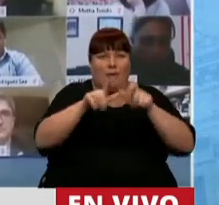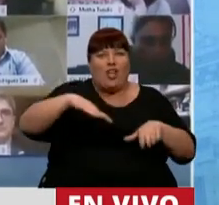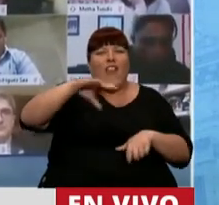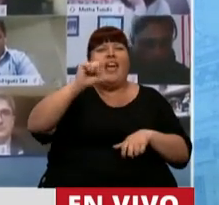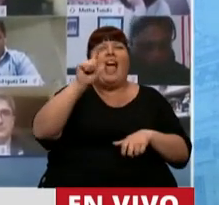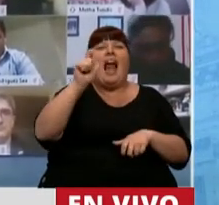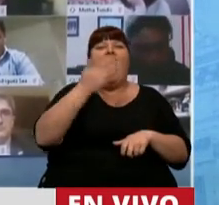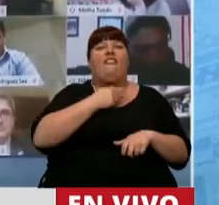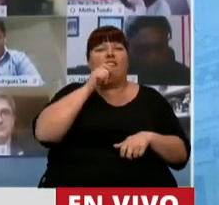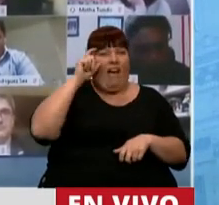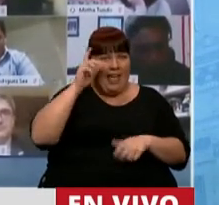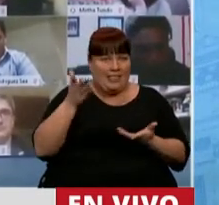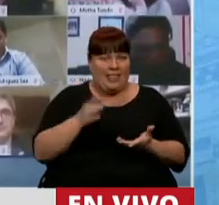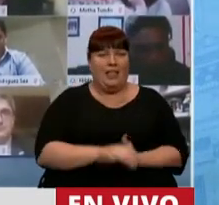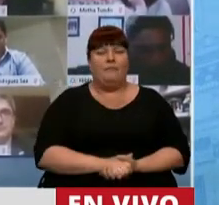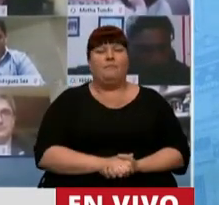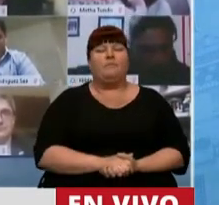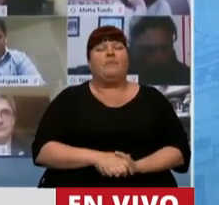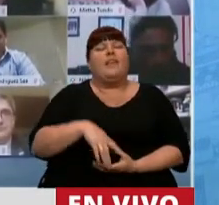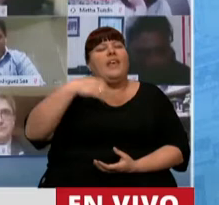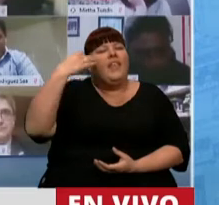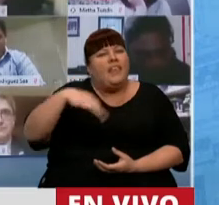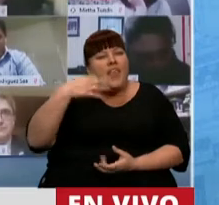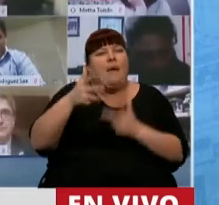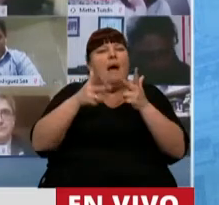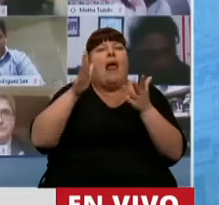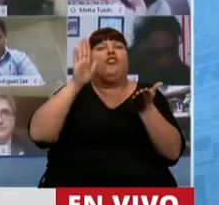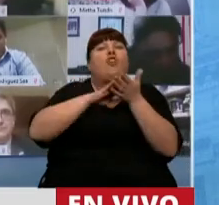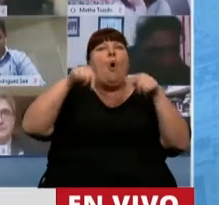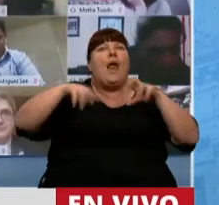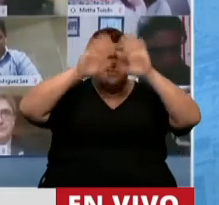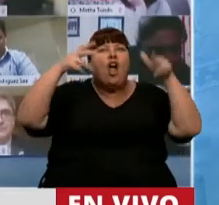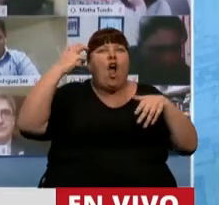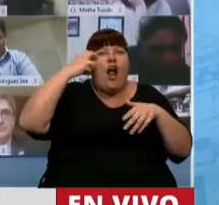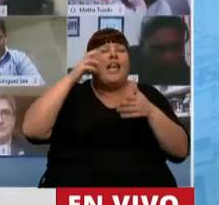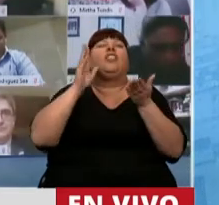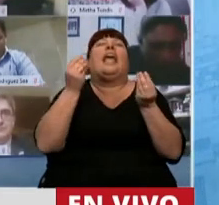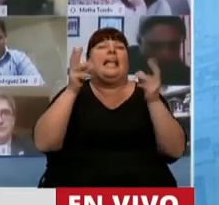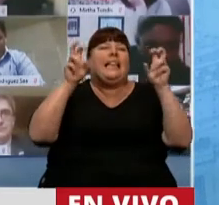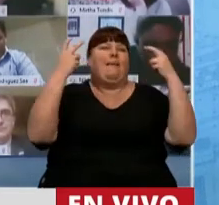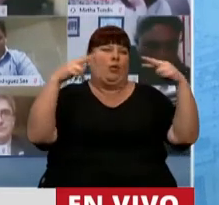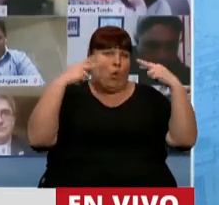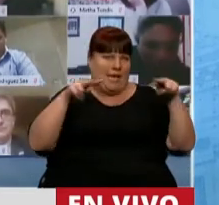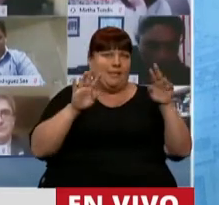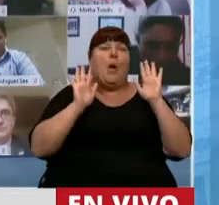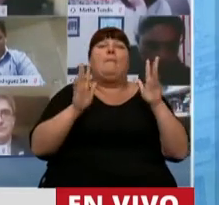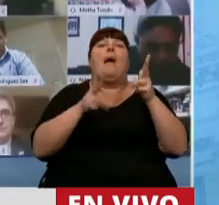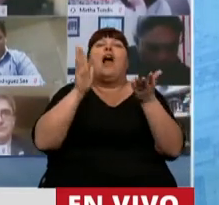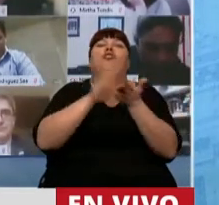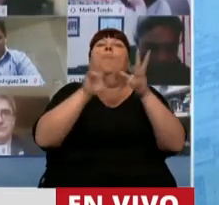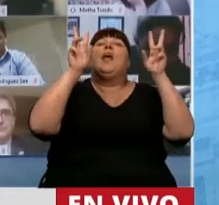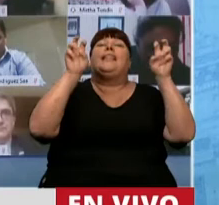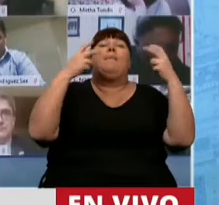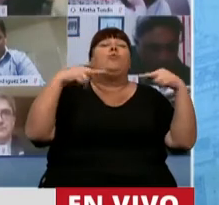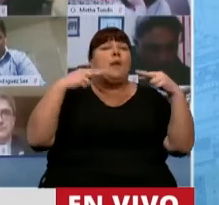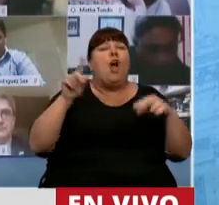Señor Presidente, tenemos que hablar del Congreso, del turismo, pero tenemos que hablar del turismo